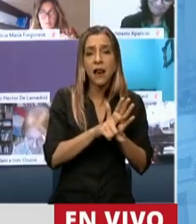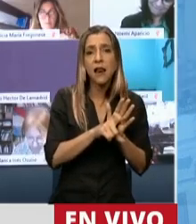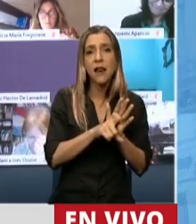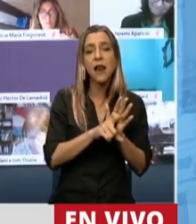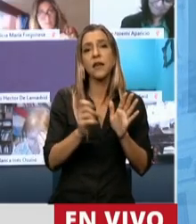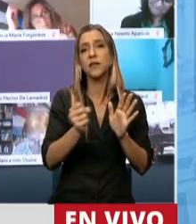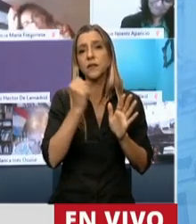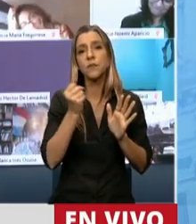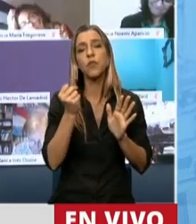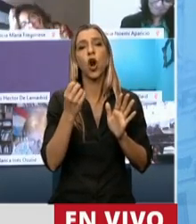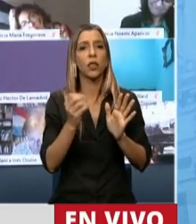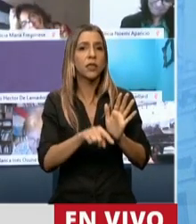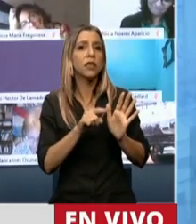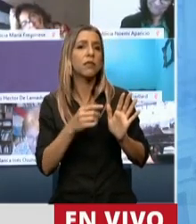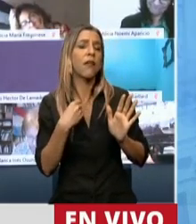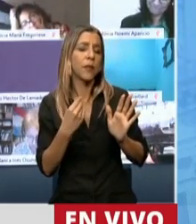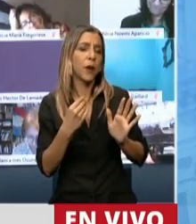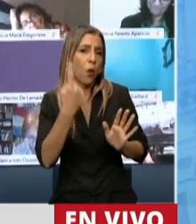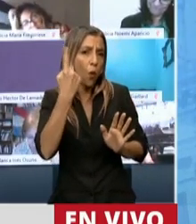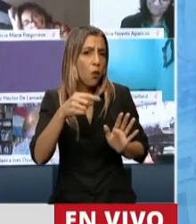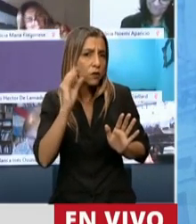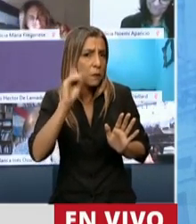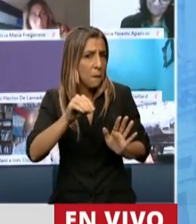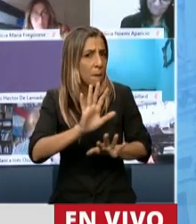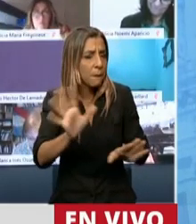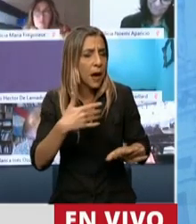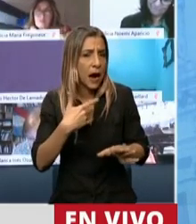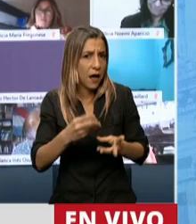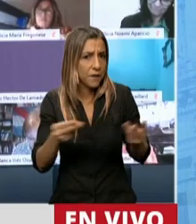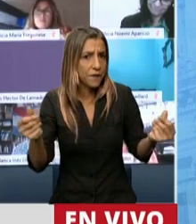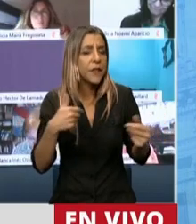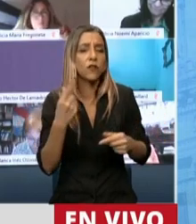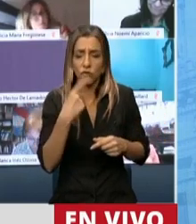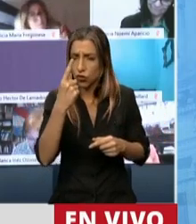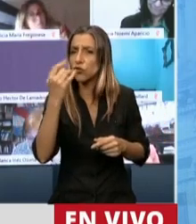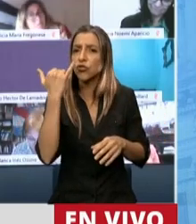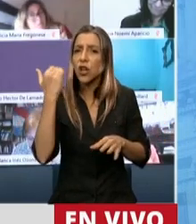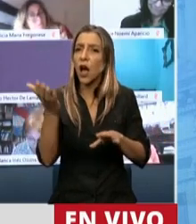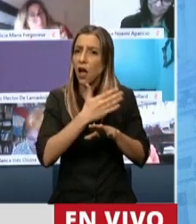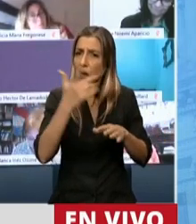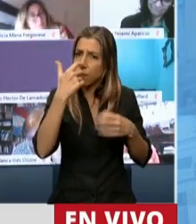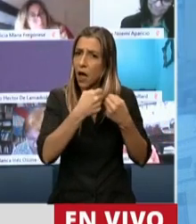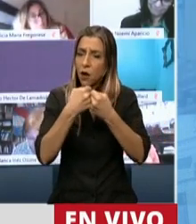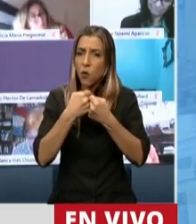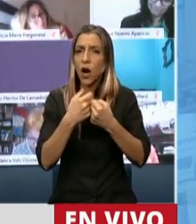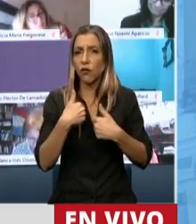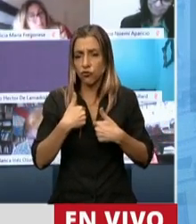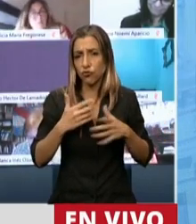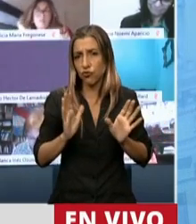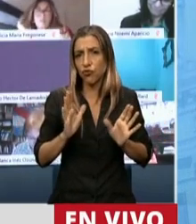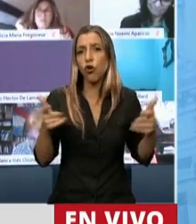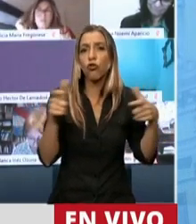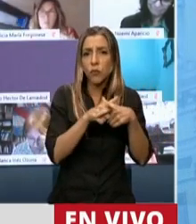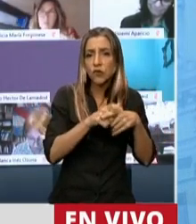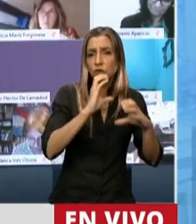beneficio. Y una cosa para cerrar, le aclaro que el proyecto sobre todo nosotros consensuamos, yo pertenezco e integro a la Comisión